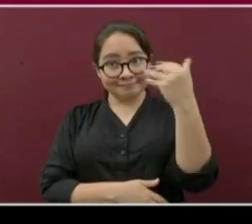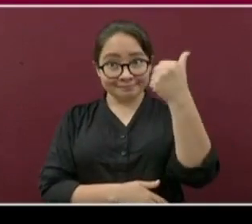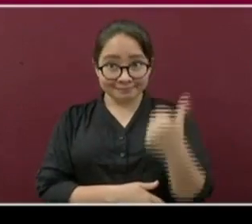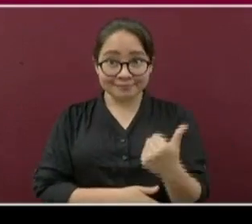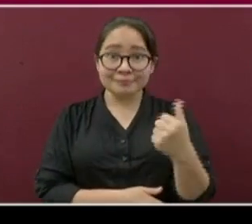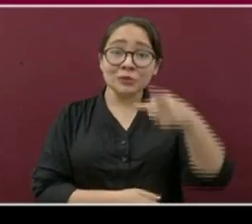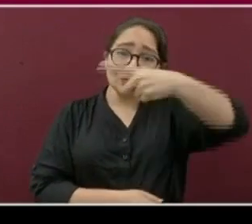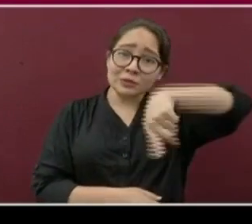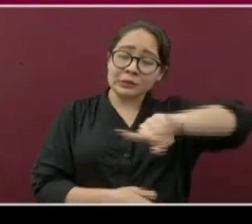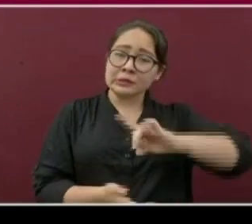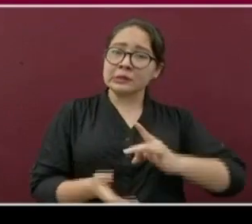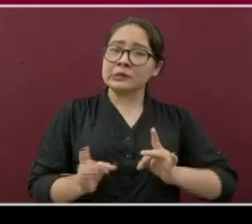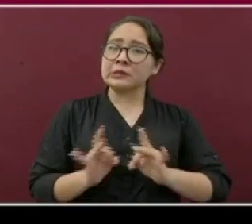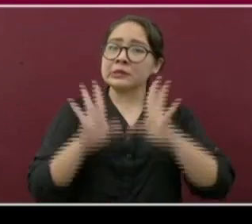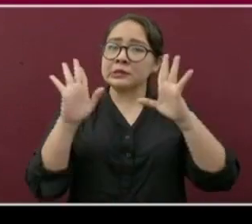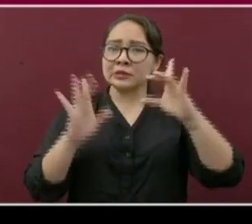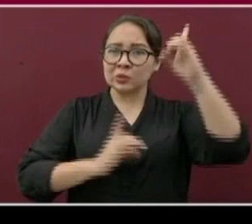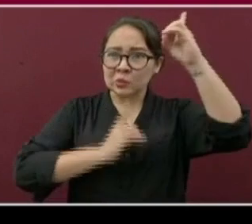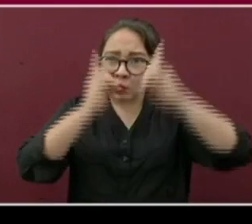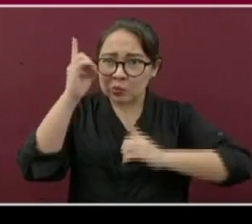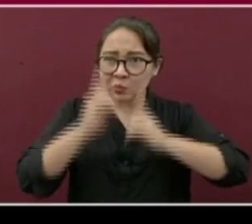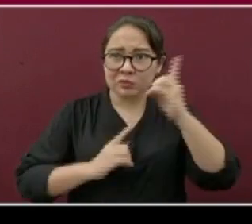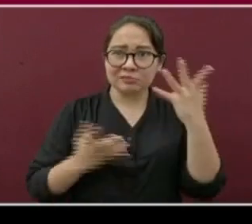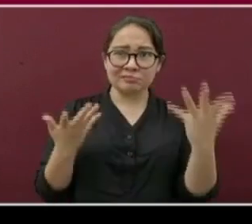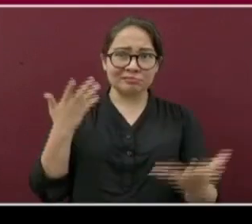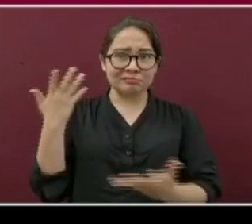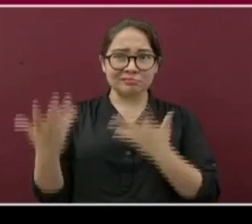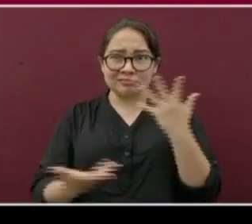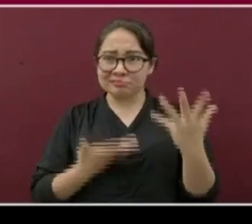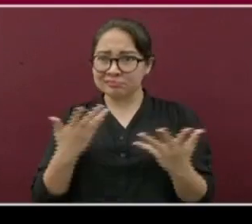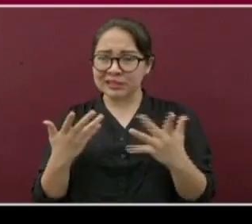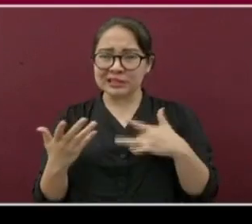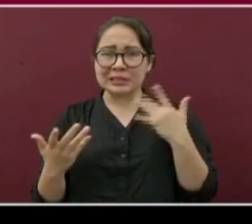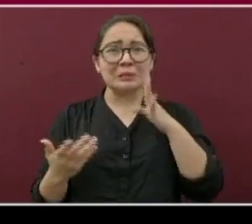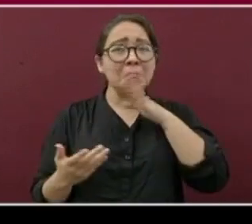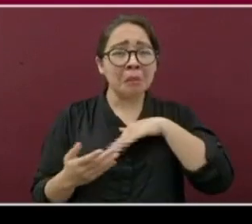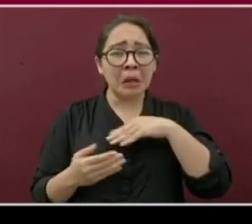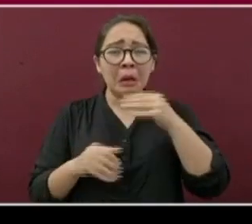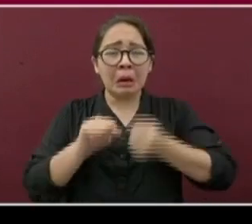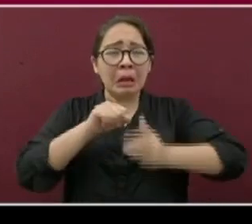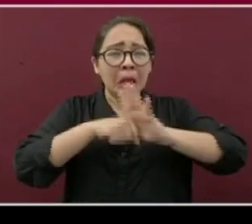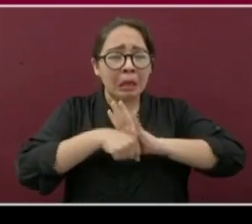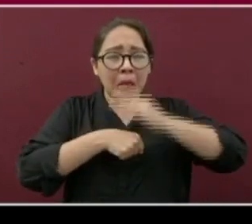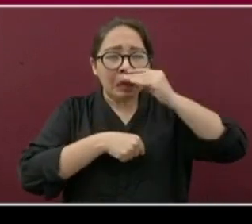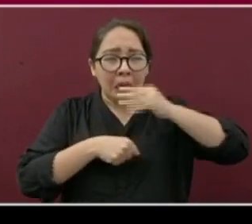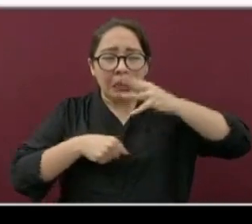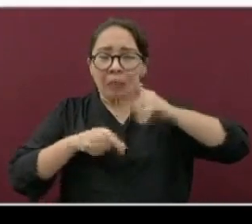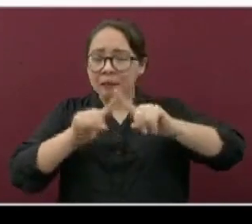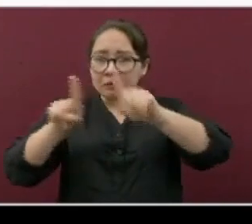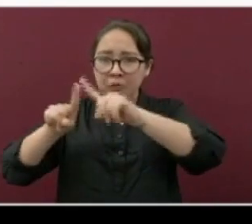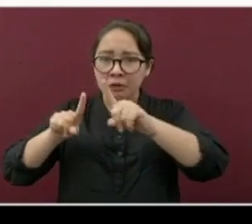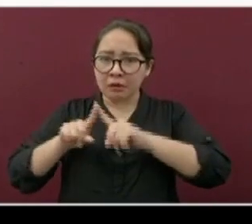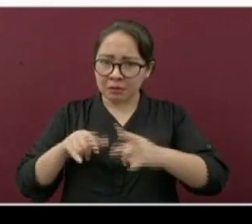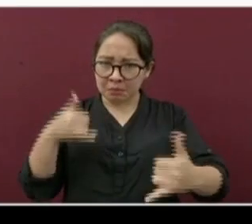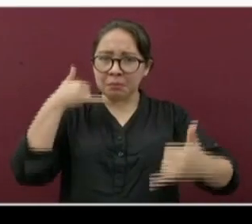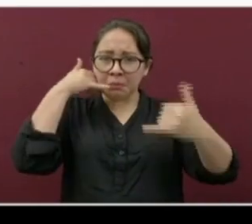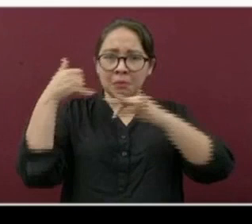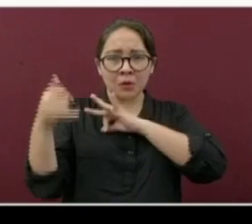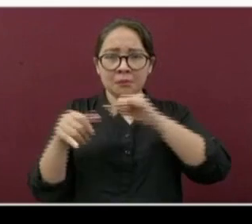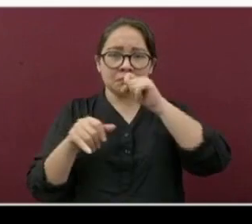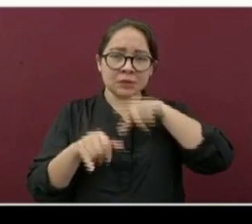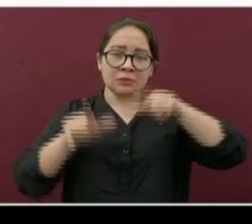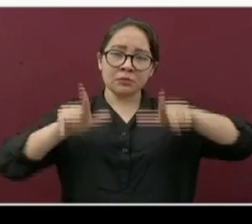para llamar en caso de dudas o síntomas de la enfermedad, así como la página coronavirus